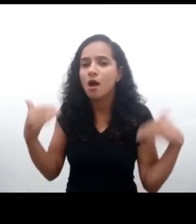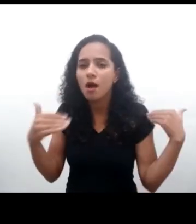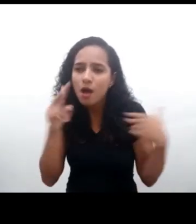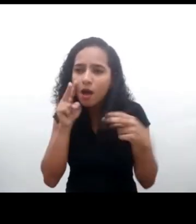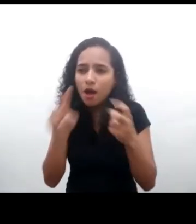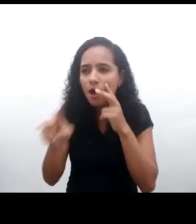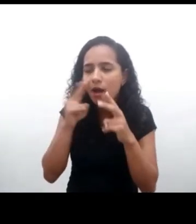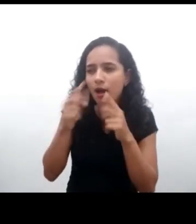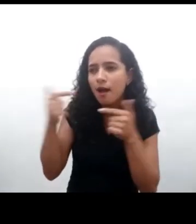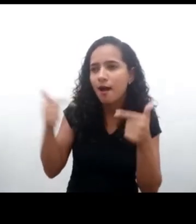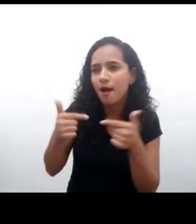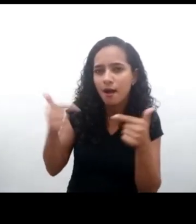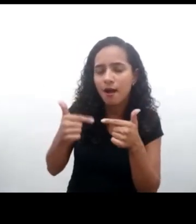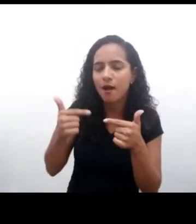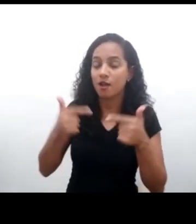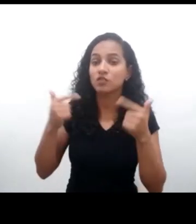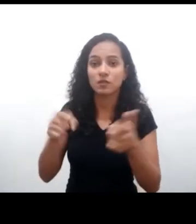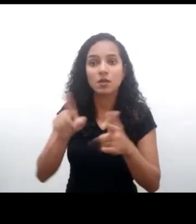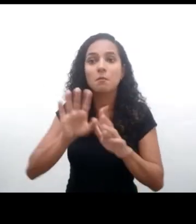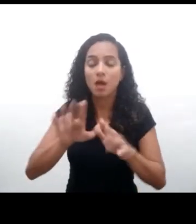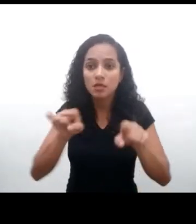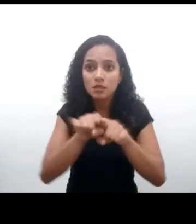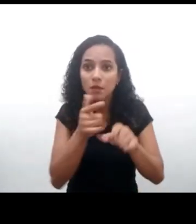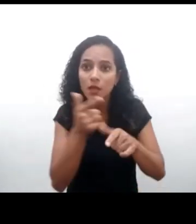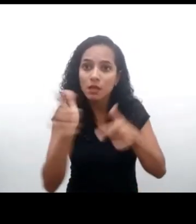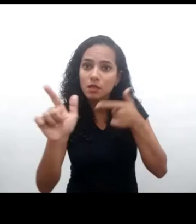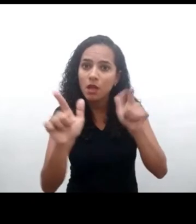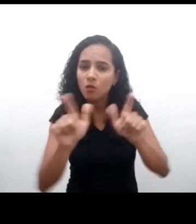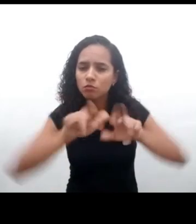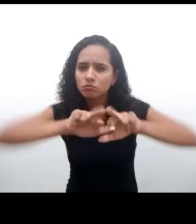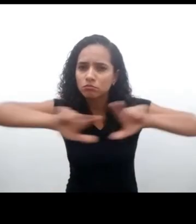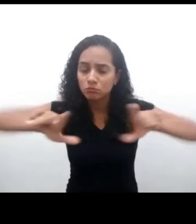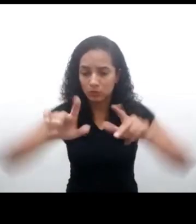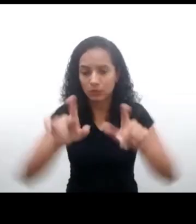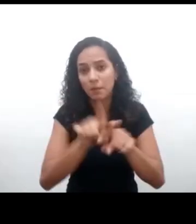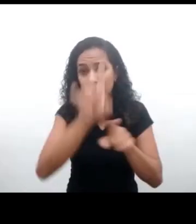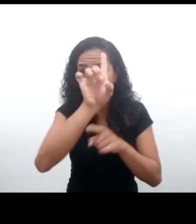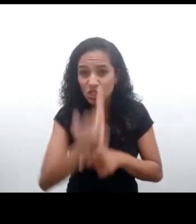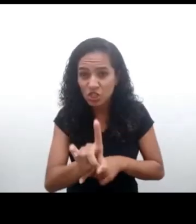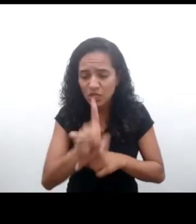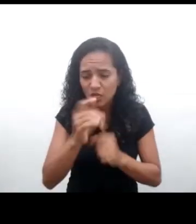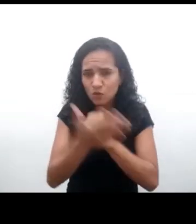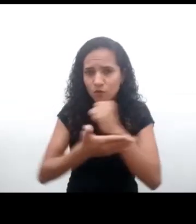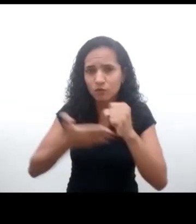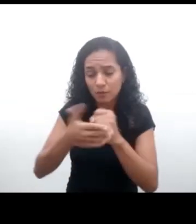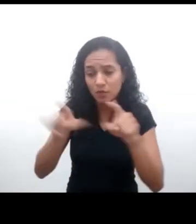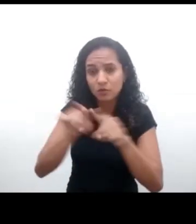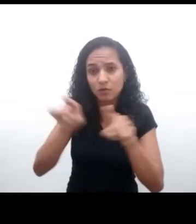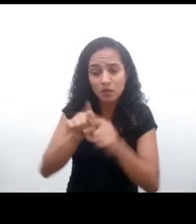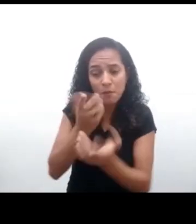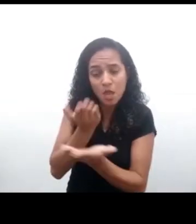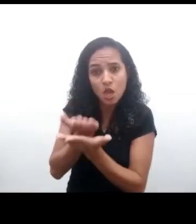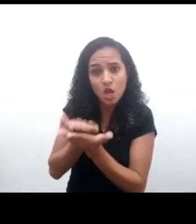entretenimiento, porque ellos, de hecho, resaltan o contemplan otros ejercicios de derechos fundamentales como